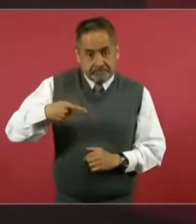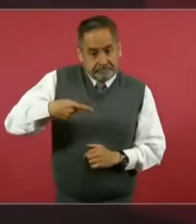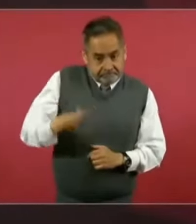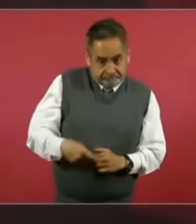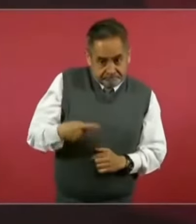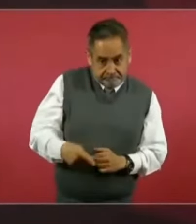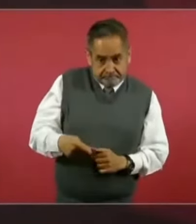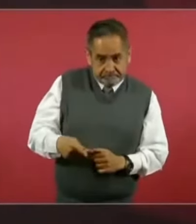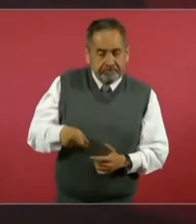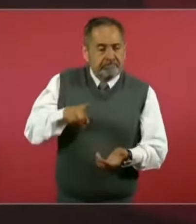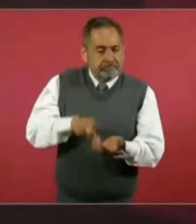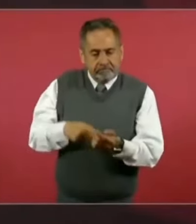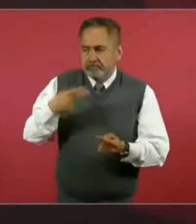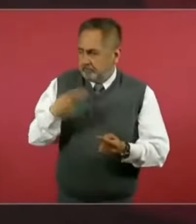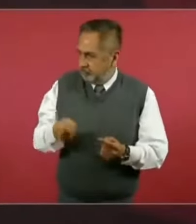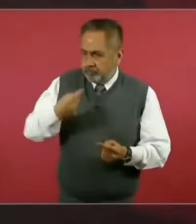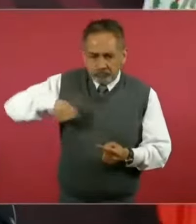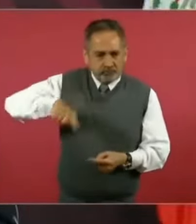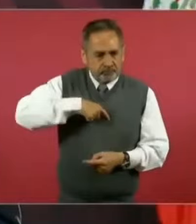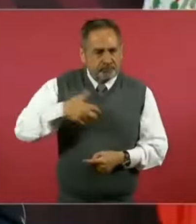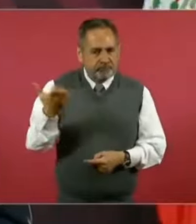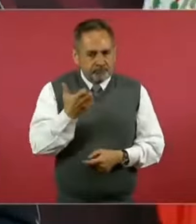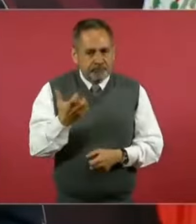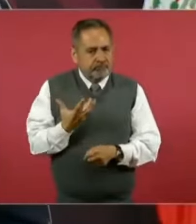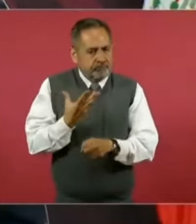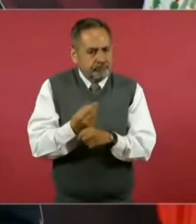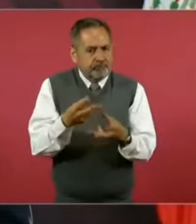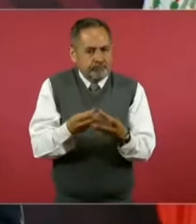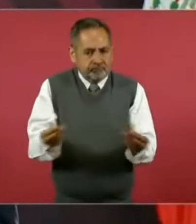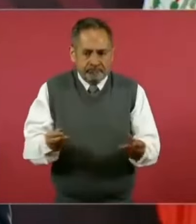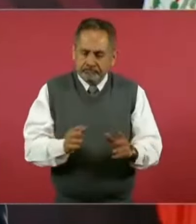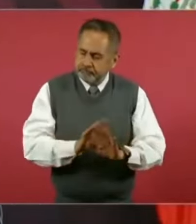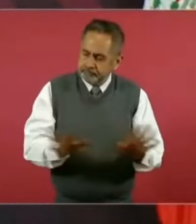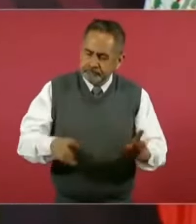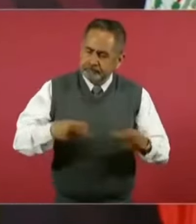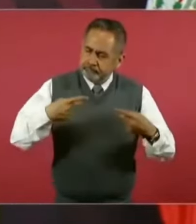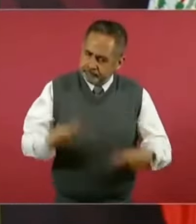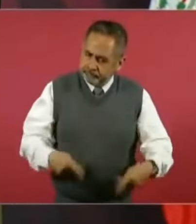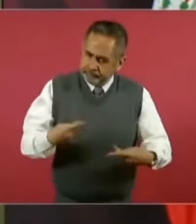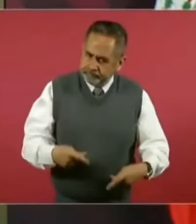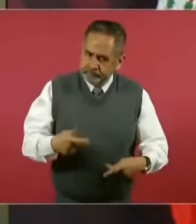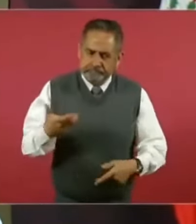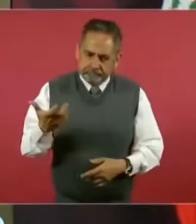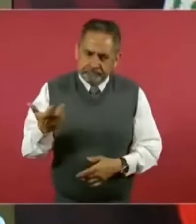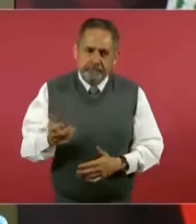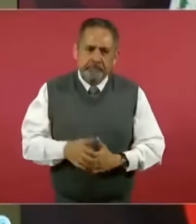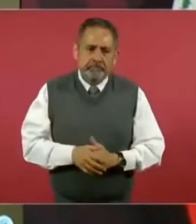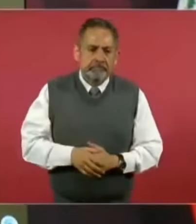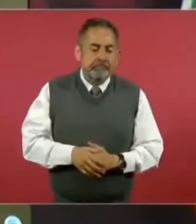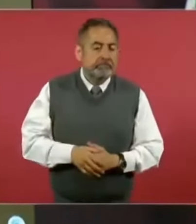nosotros, porque imagínense si pueden